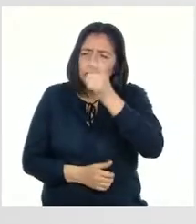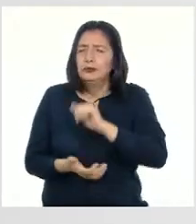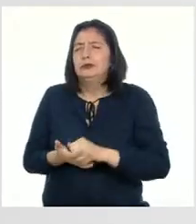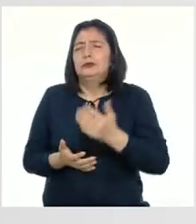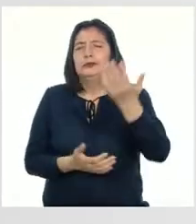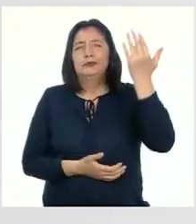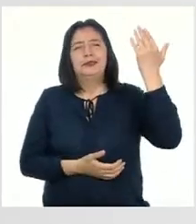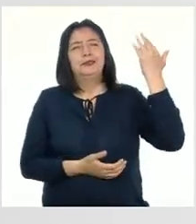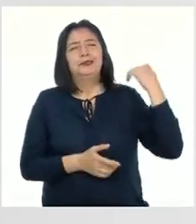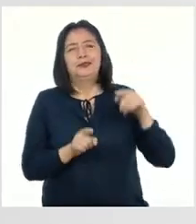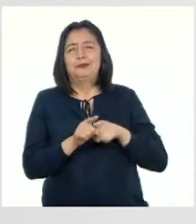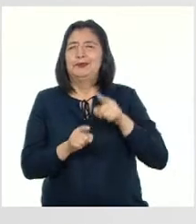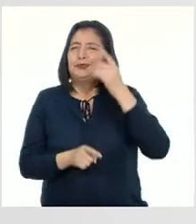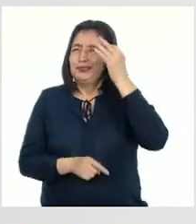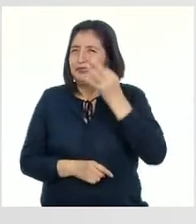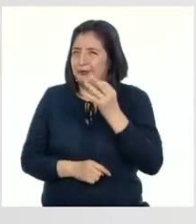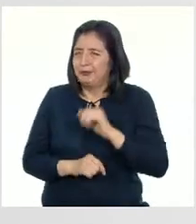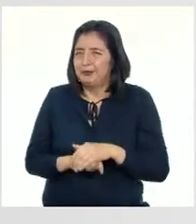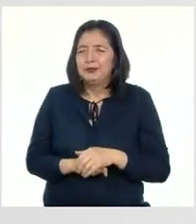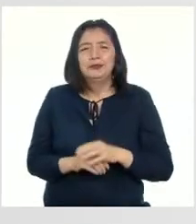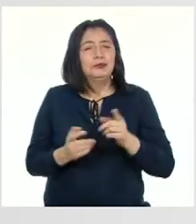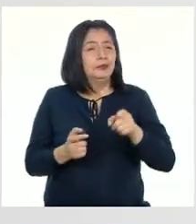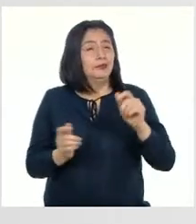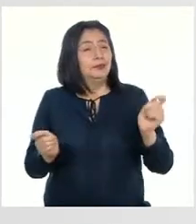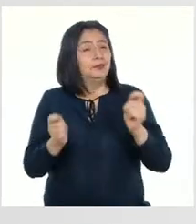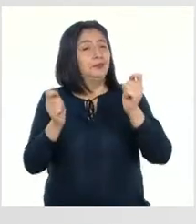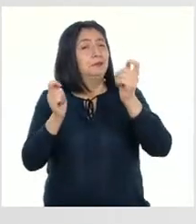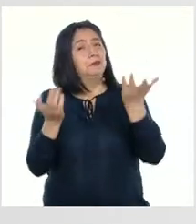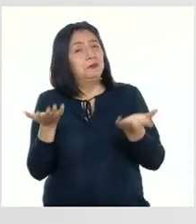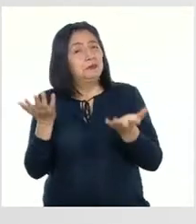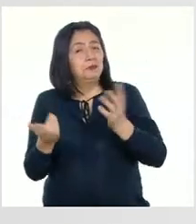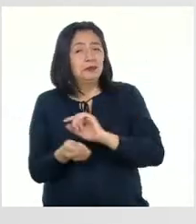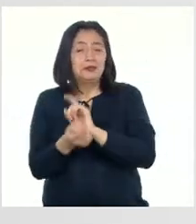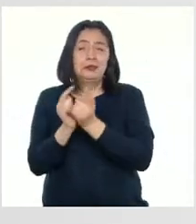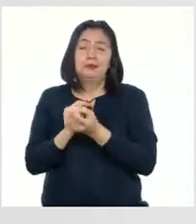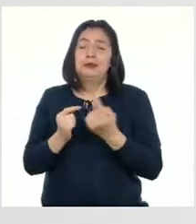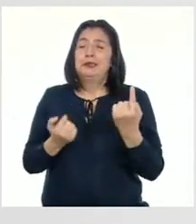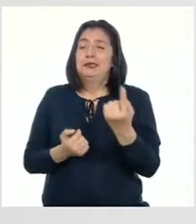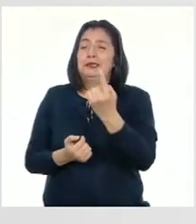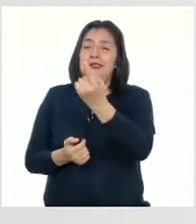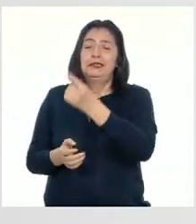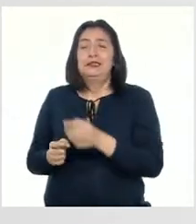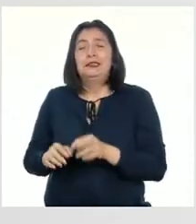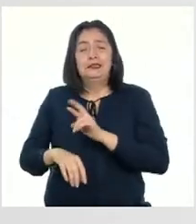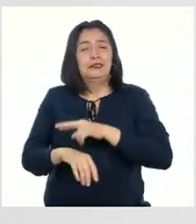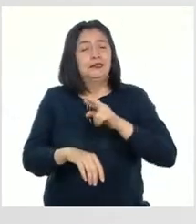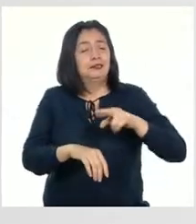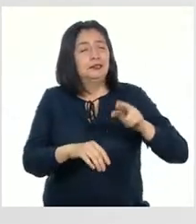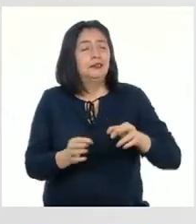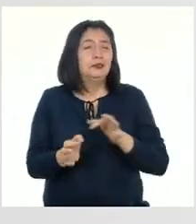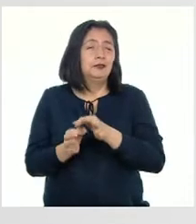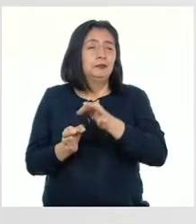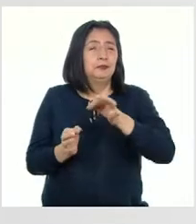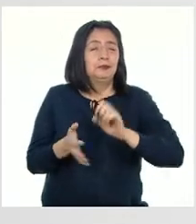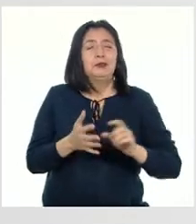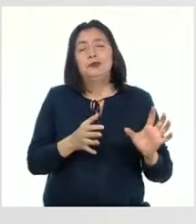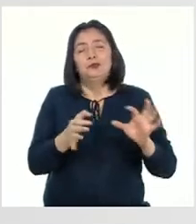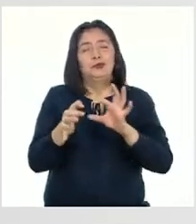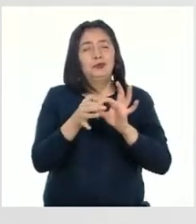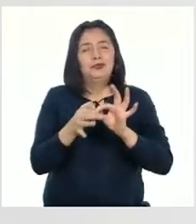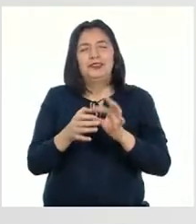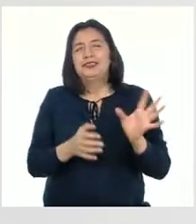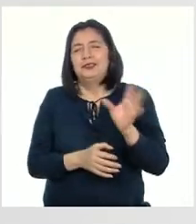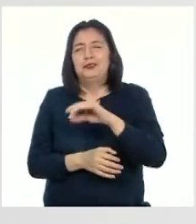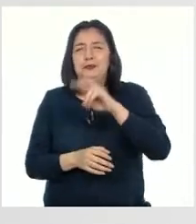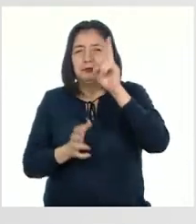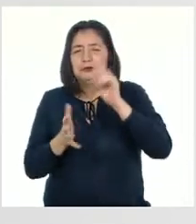nuestro pasado y creencias Estas celebraciones pueden variar en cada región Pero al mismo tiempo nos unen a todos como peruanos Y